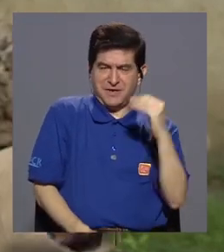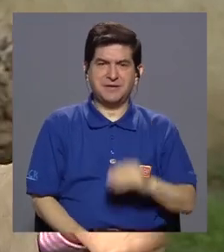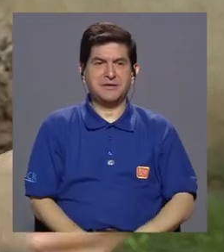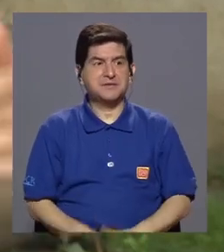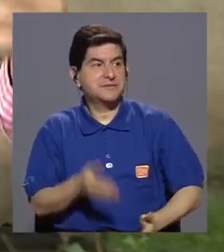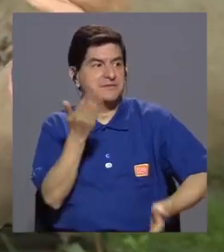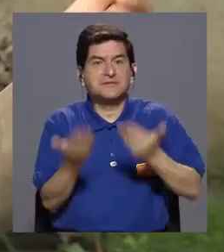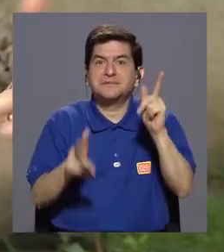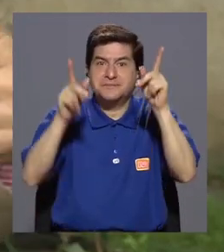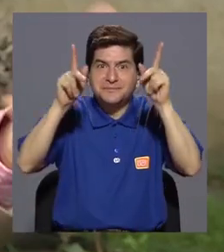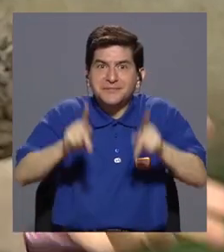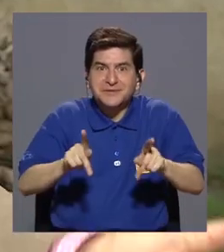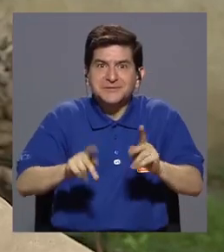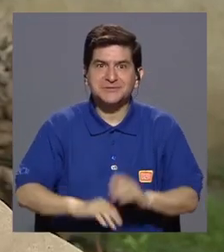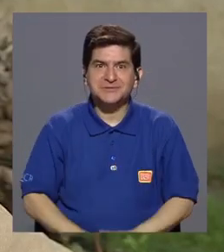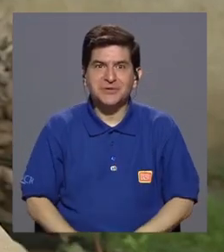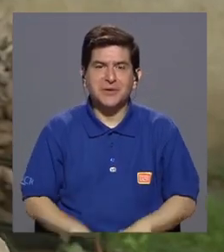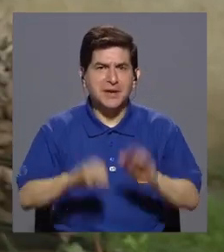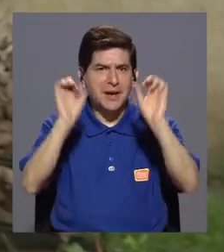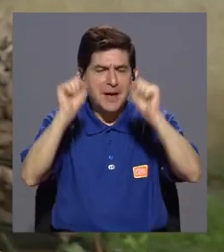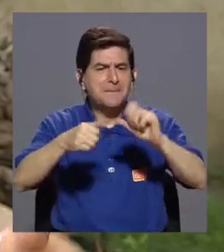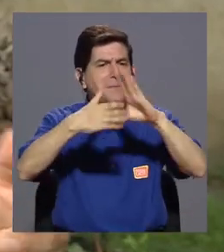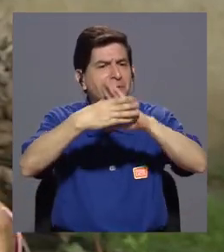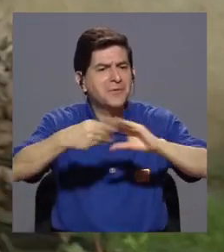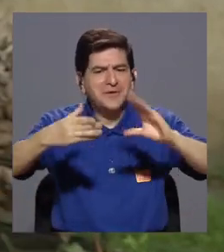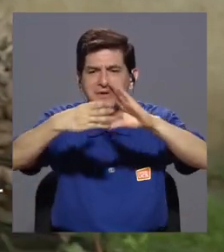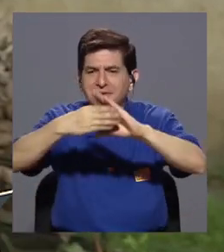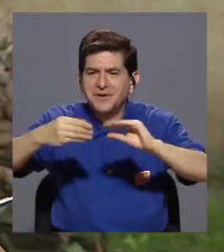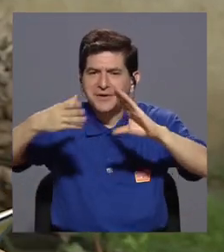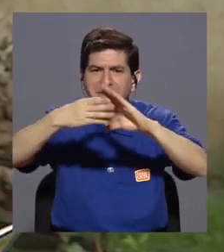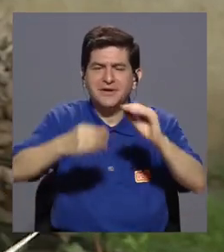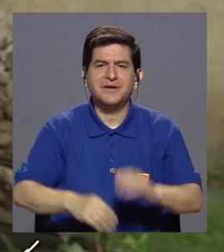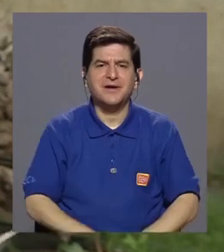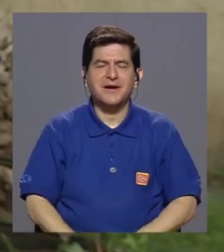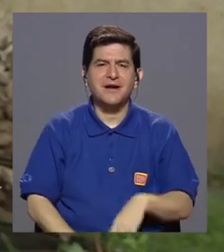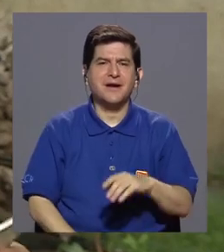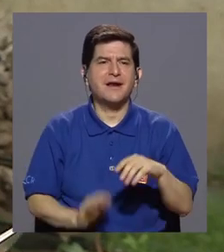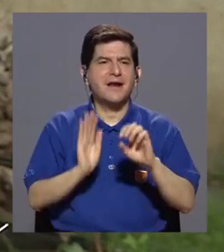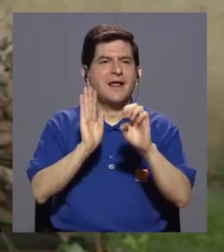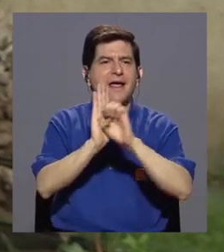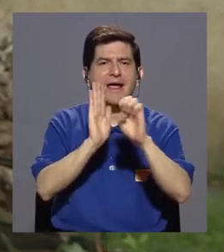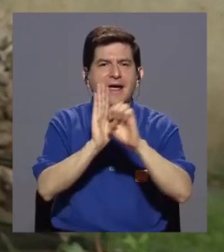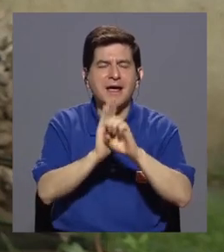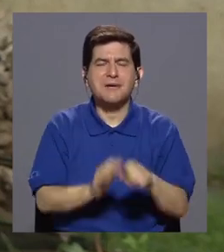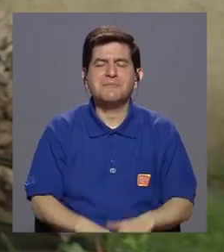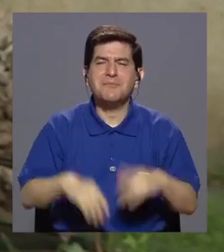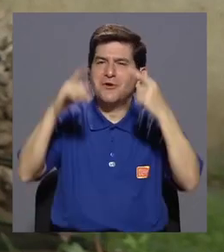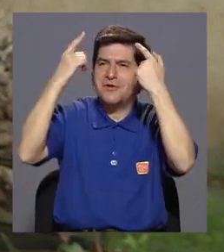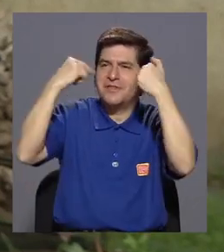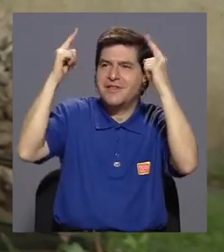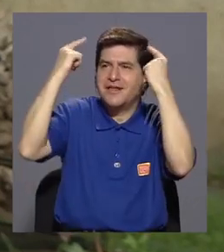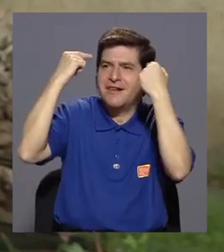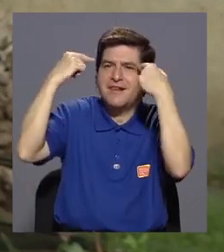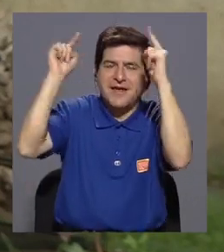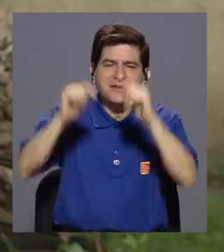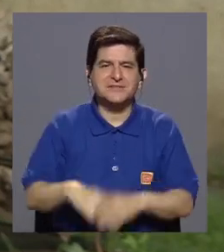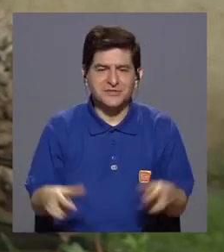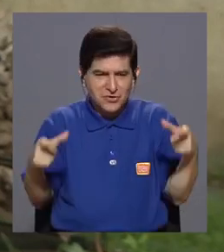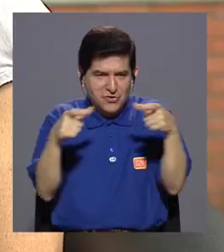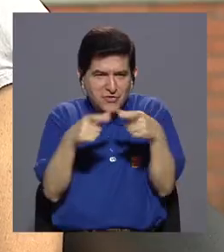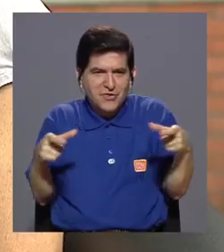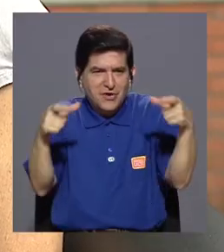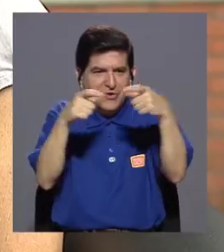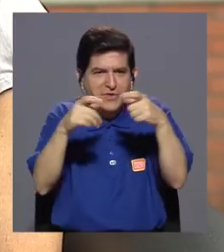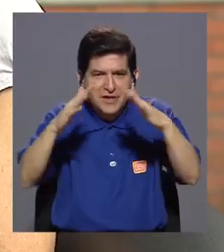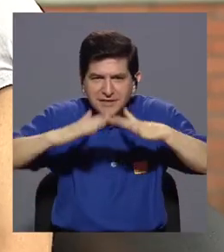alguna persona que nos pueda relatar, que pueda ejemplificar ese logro, ir conectando esos aspectos?